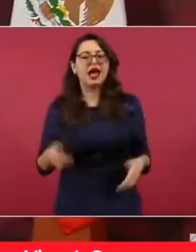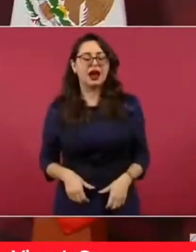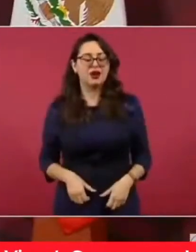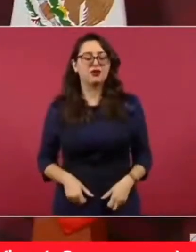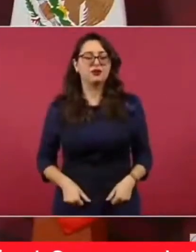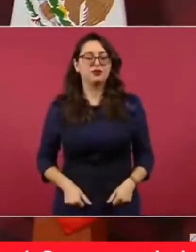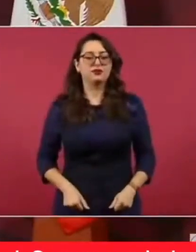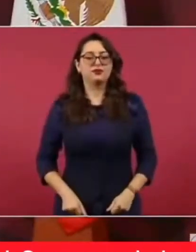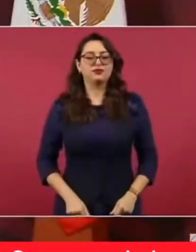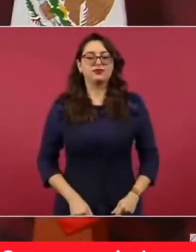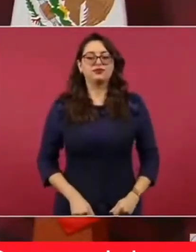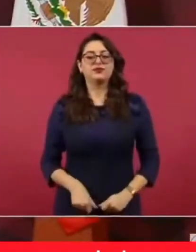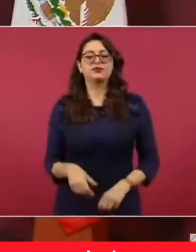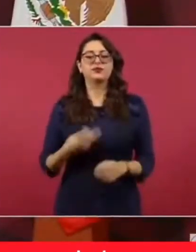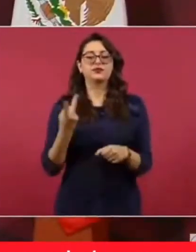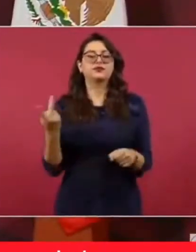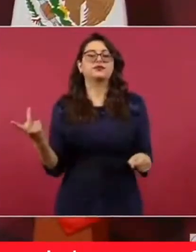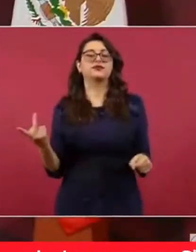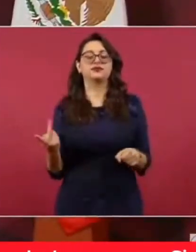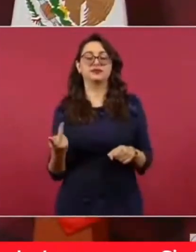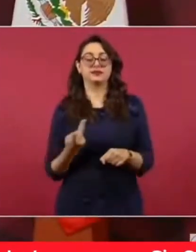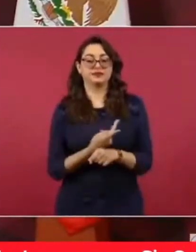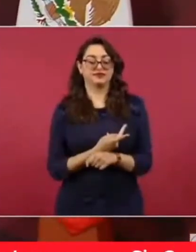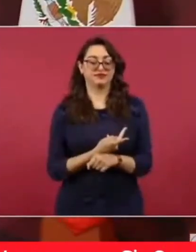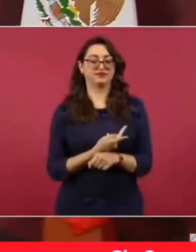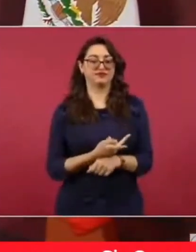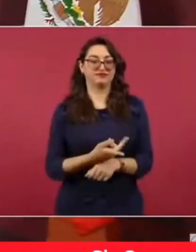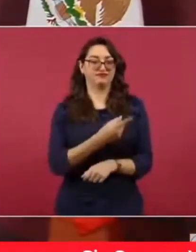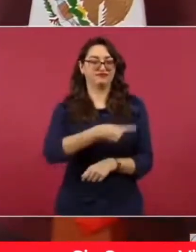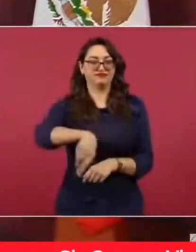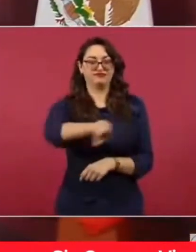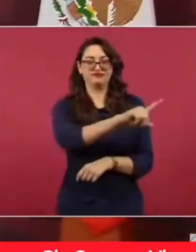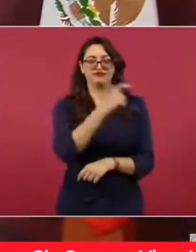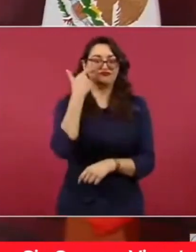pues les condonaban los impuestos.